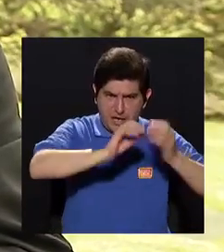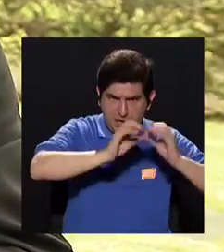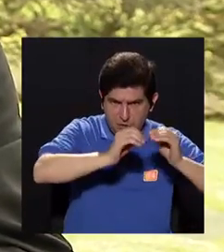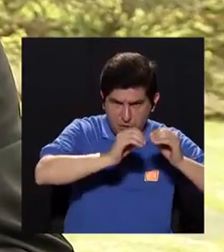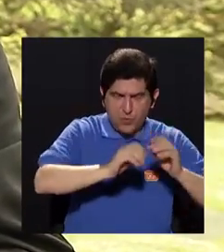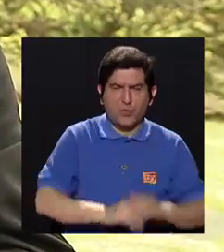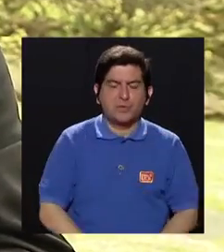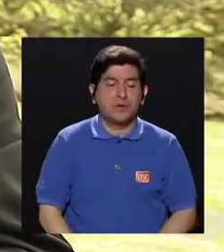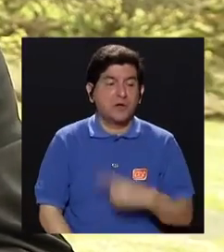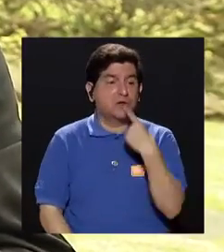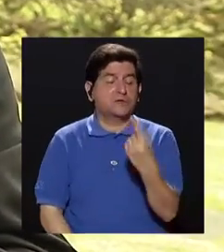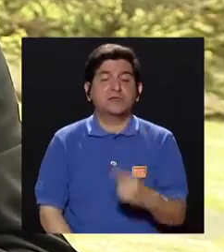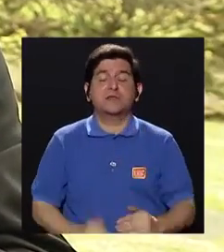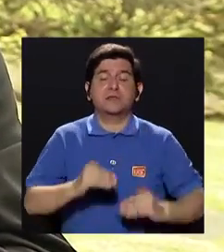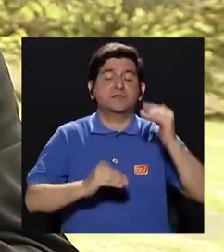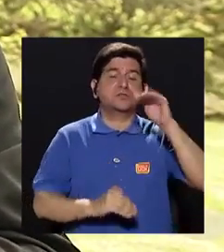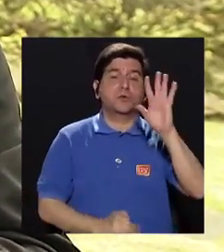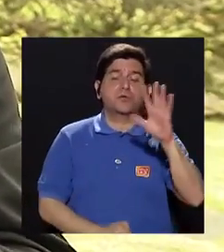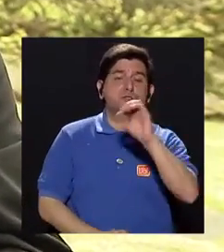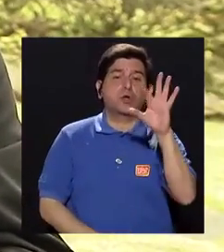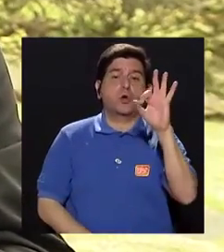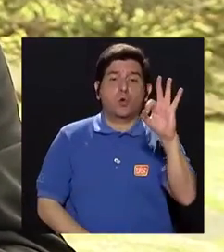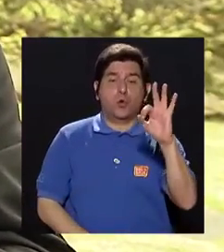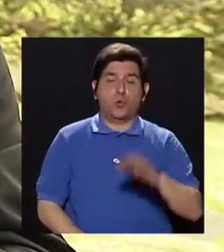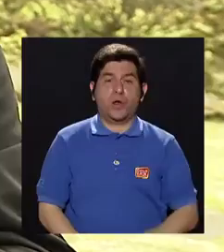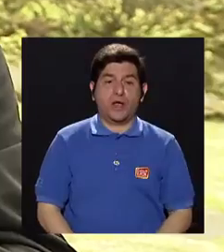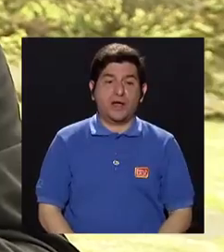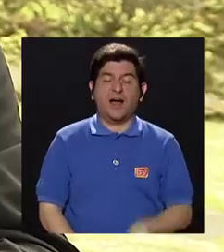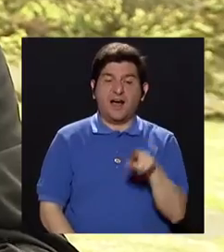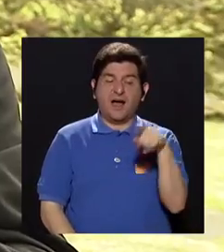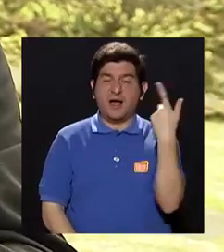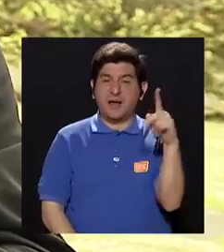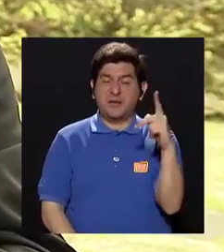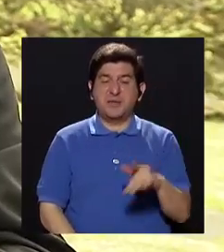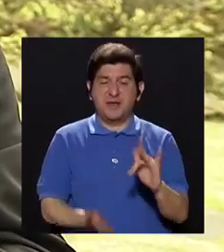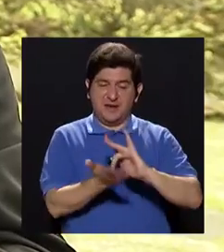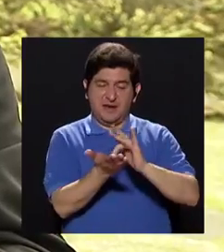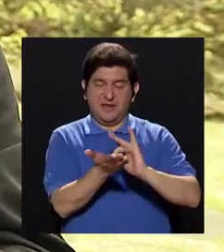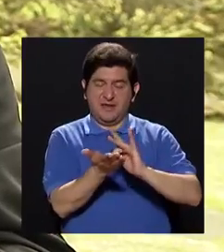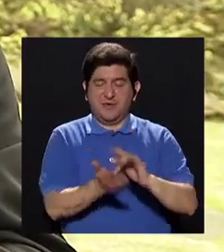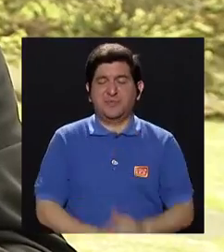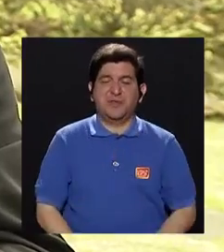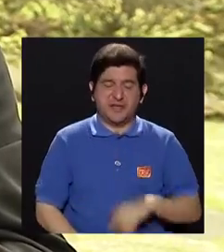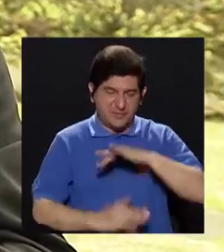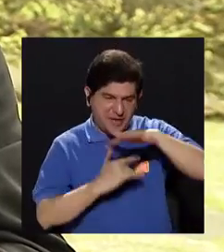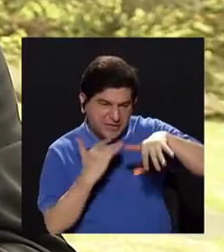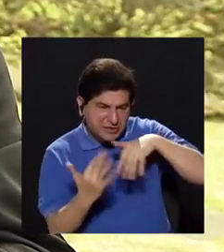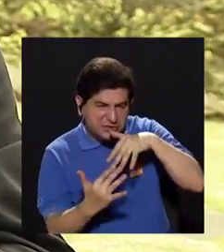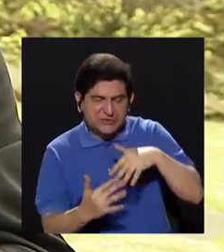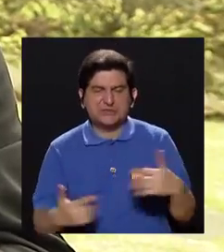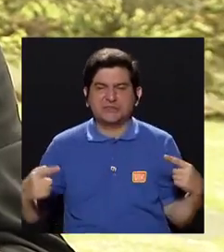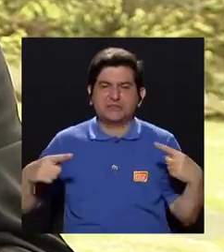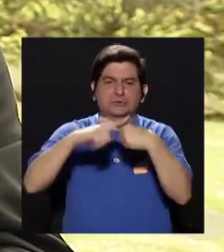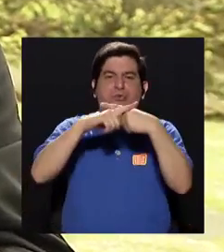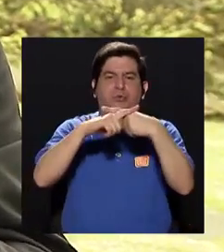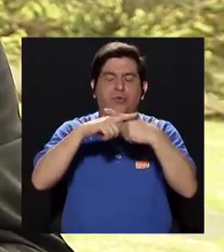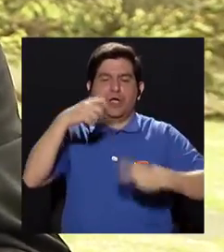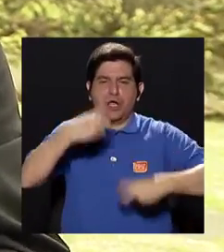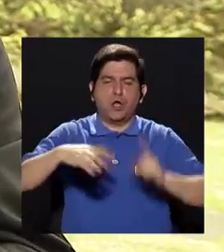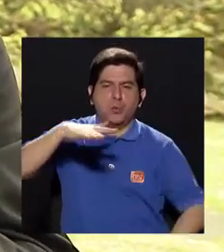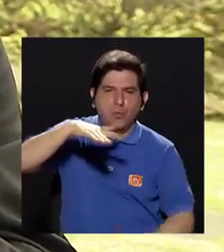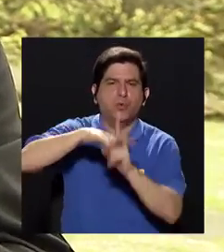se dice, más de 5, más de 9, ya hay más riesgo de que los medicamentos interaccionen entre ellos, que ya haya algún problema, ¿verdad?